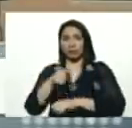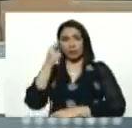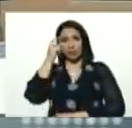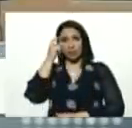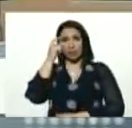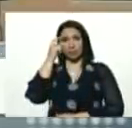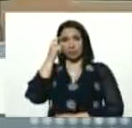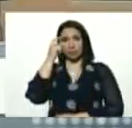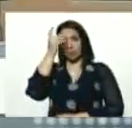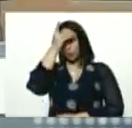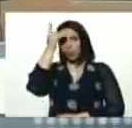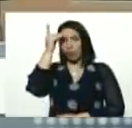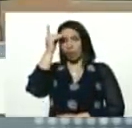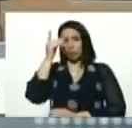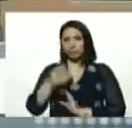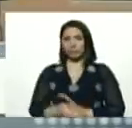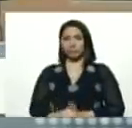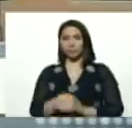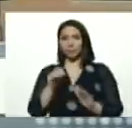elecciones,